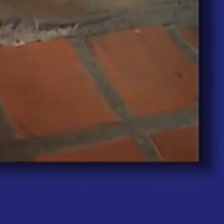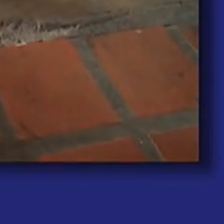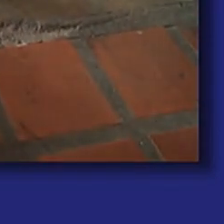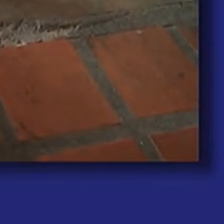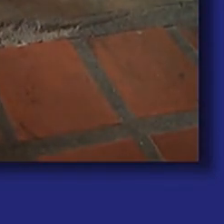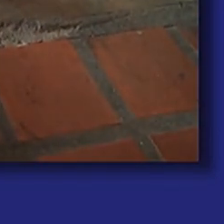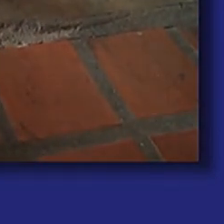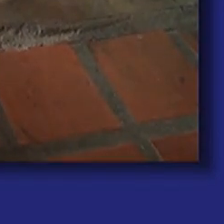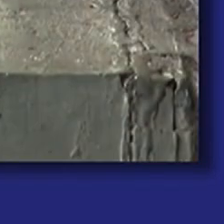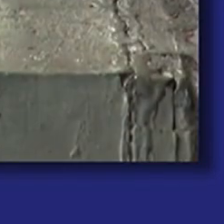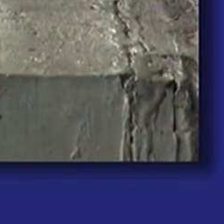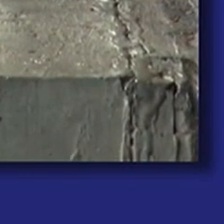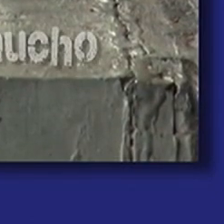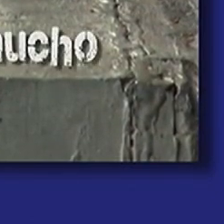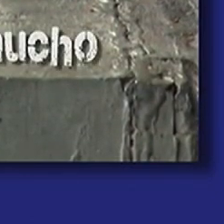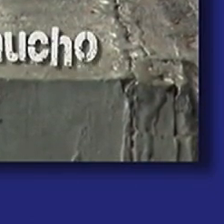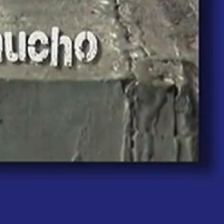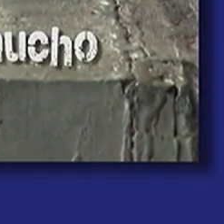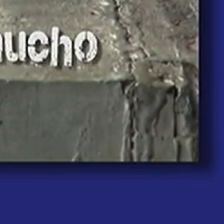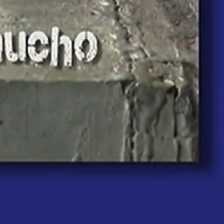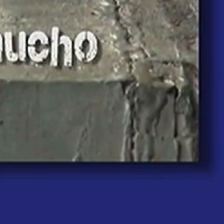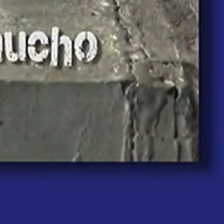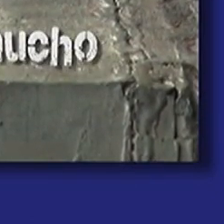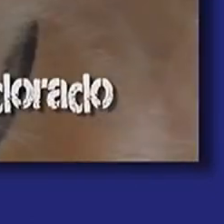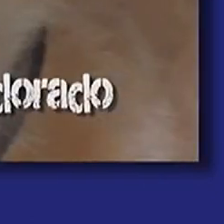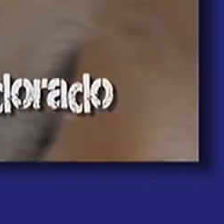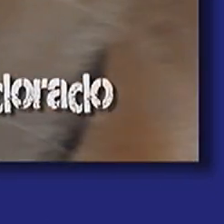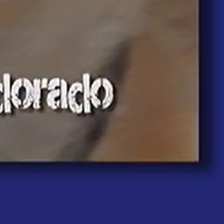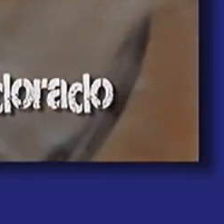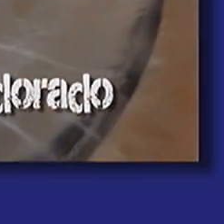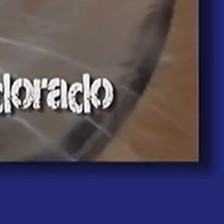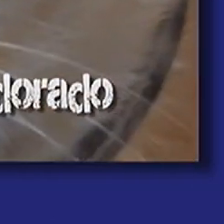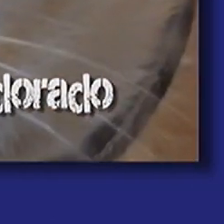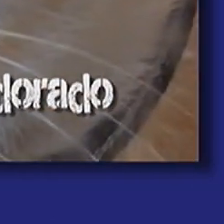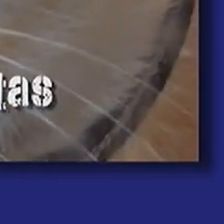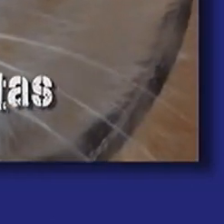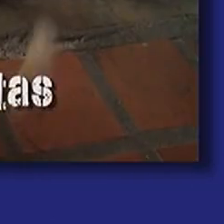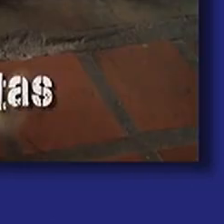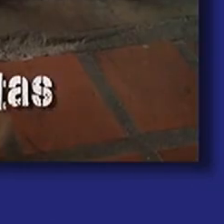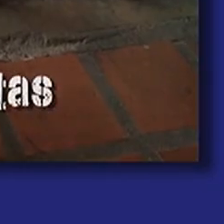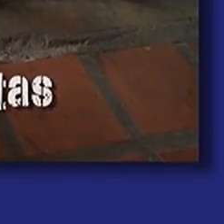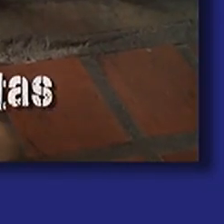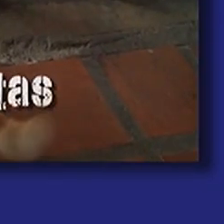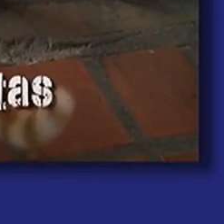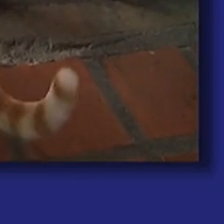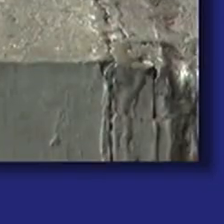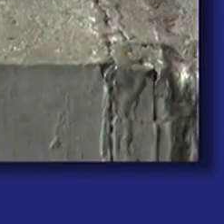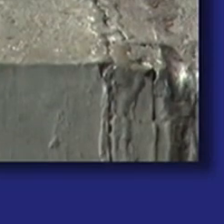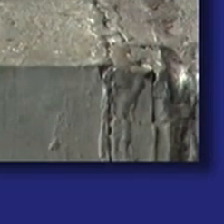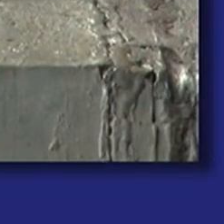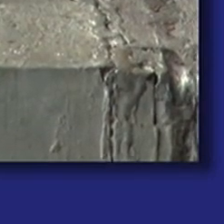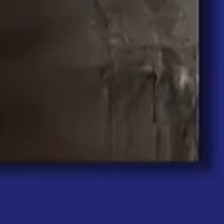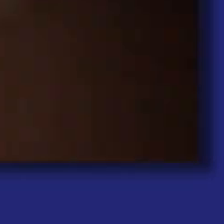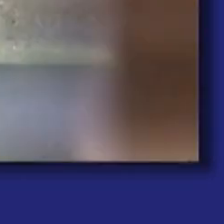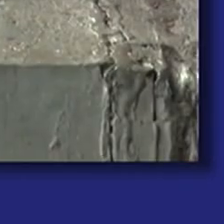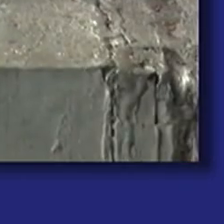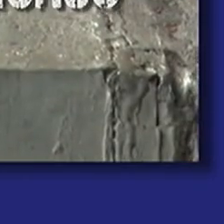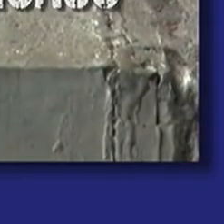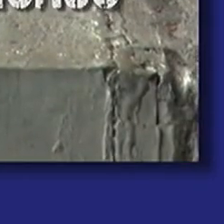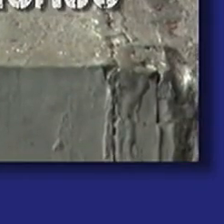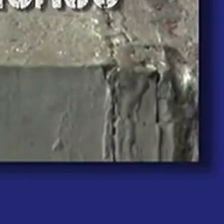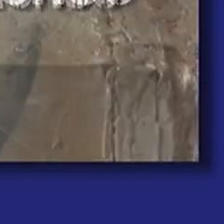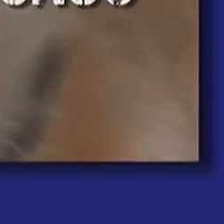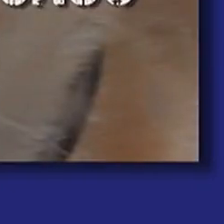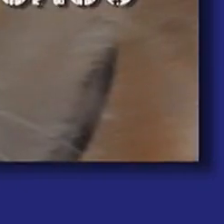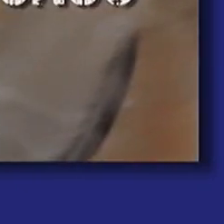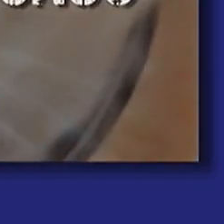Será un día que llueva y quieras besarme mucho. Que mi cuerpo dorado lleve tu sombra a cuestas en un tatuaje